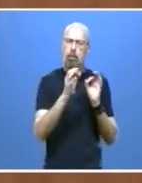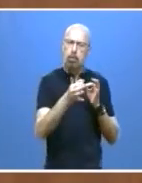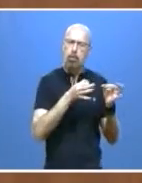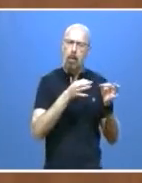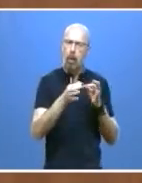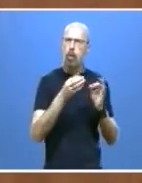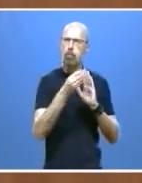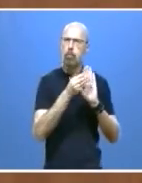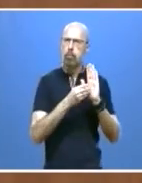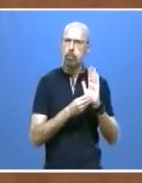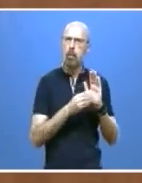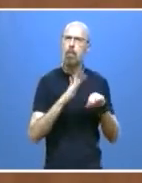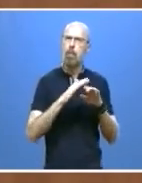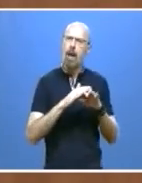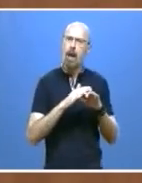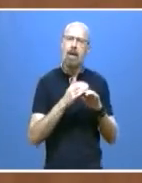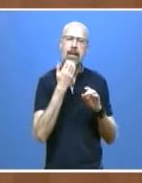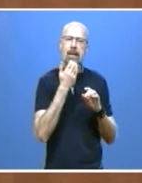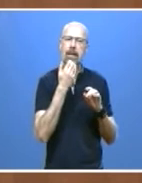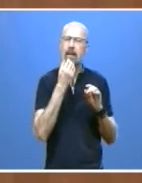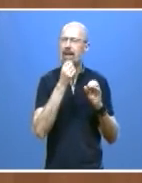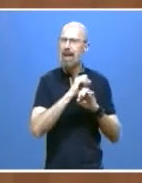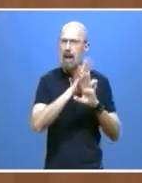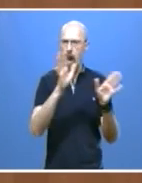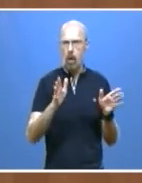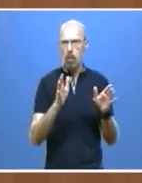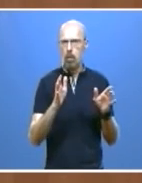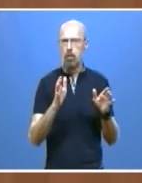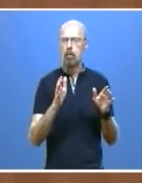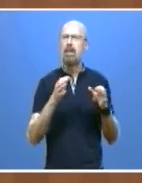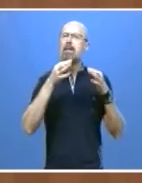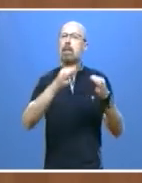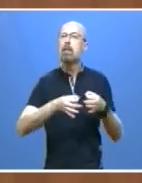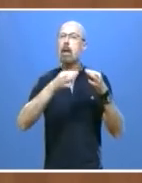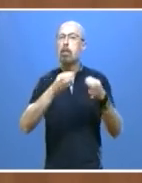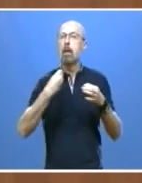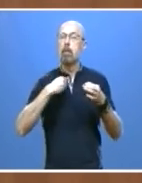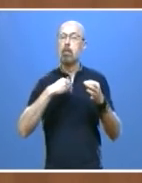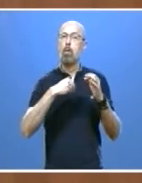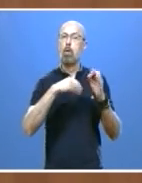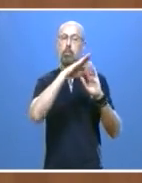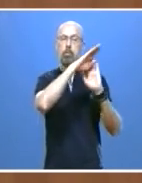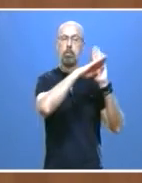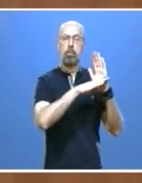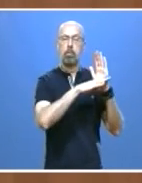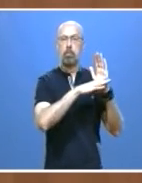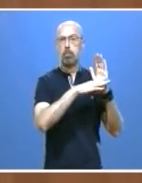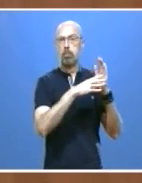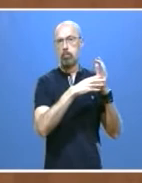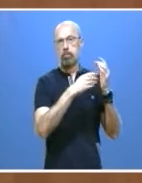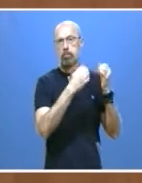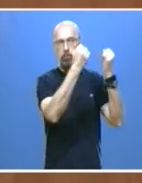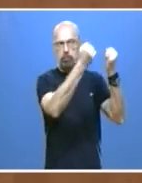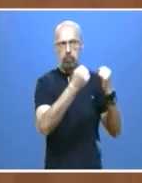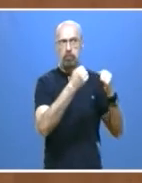claras y medidas concretas, siguiendo en todo momento las instrucciones que establezcan las autoridades sanitarias.